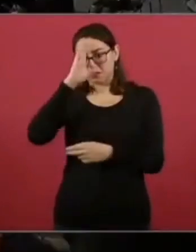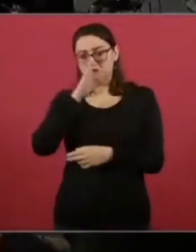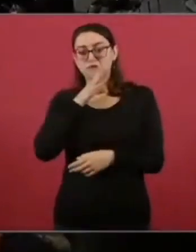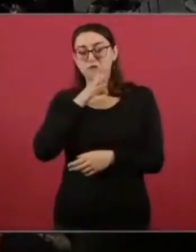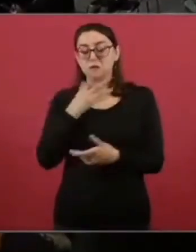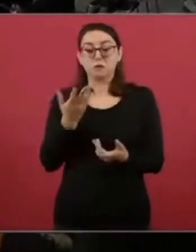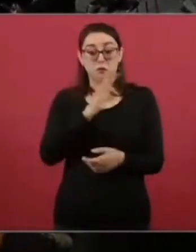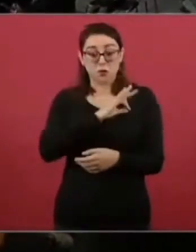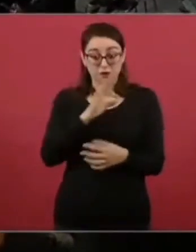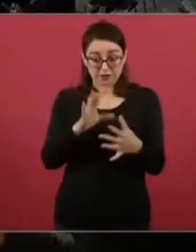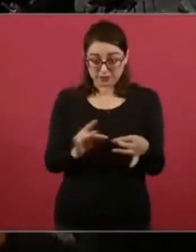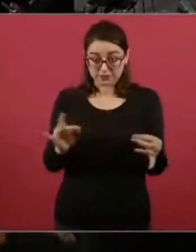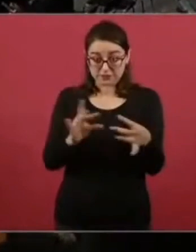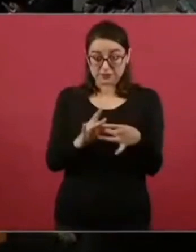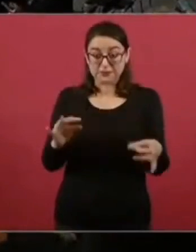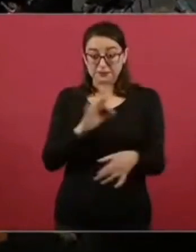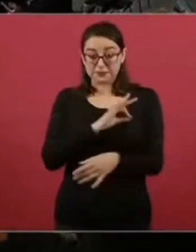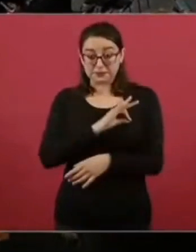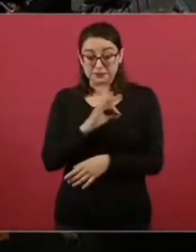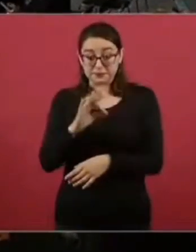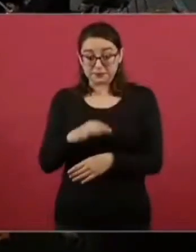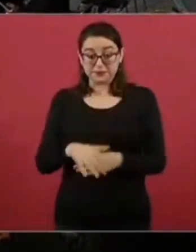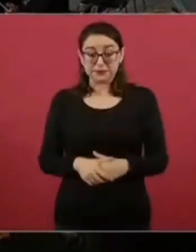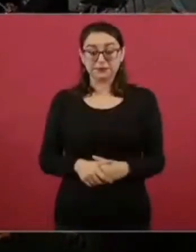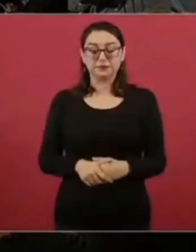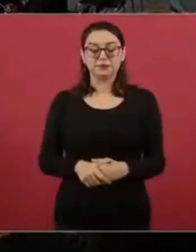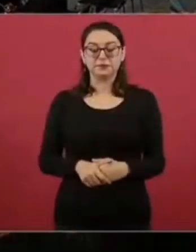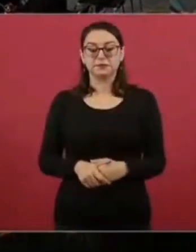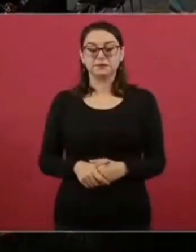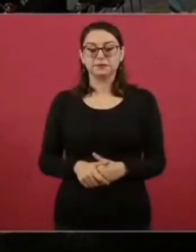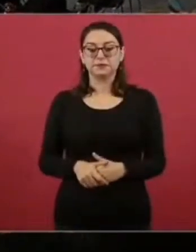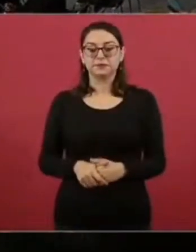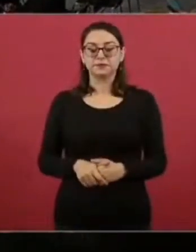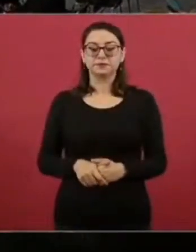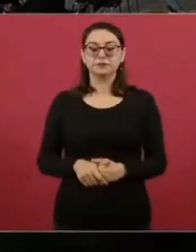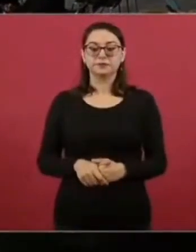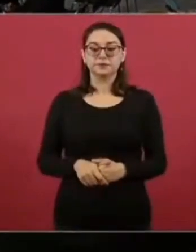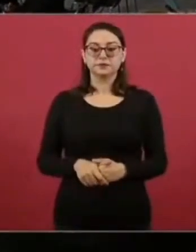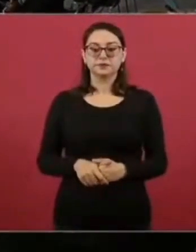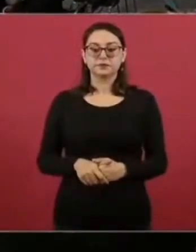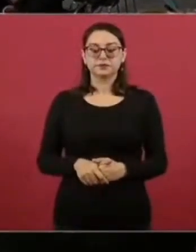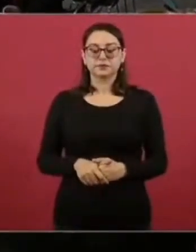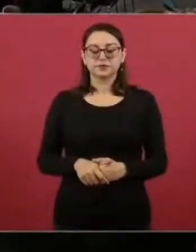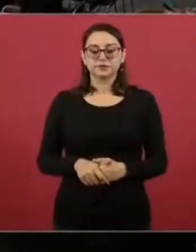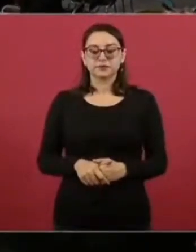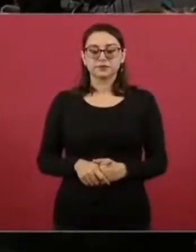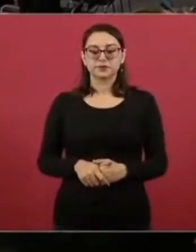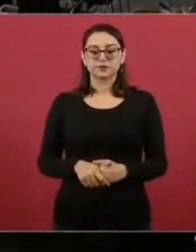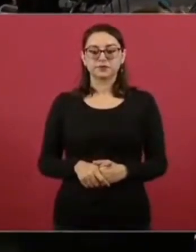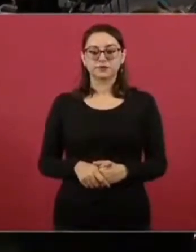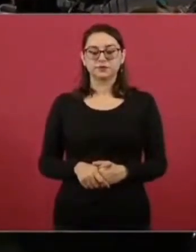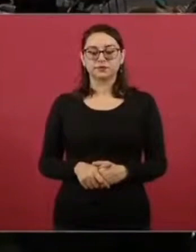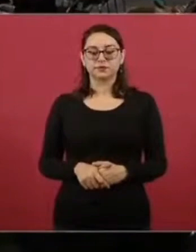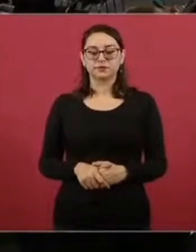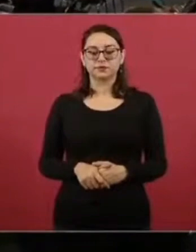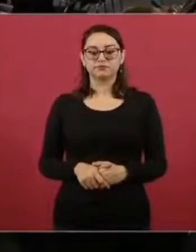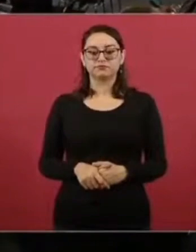Bueno, tratamos básicamente lo de salud.